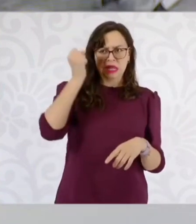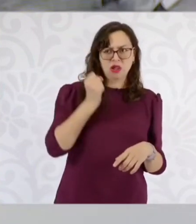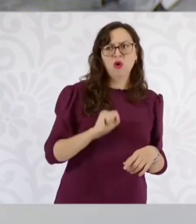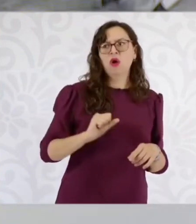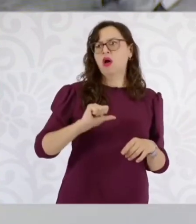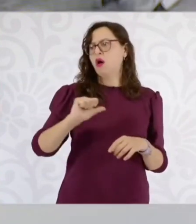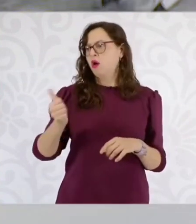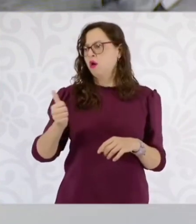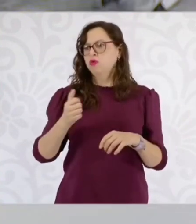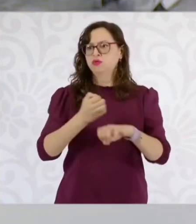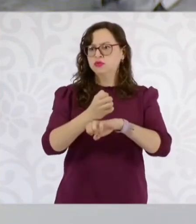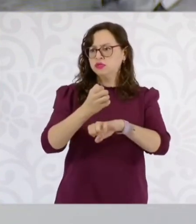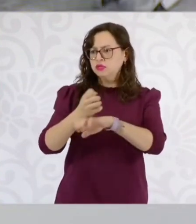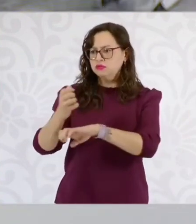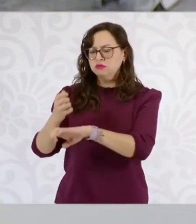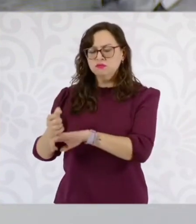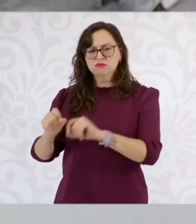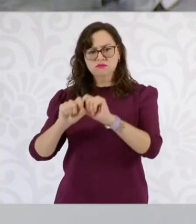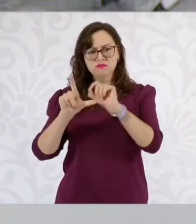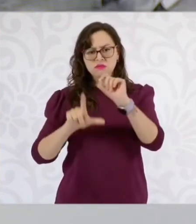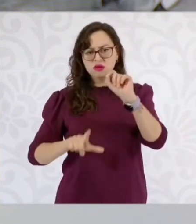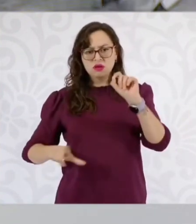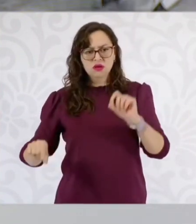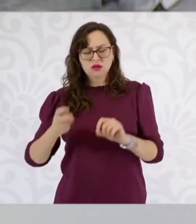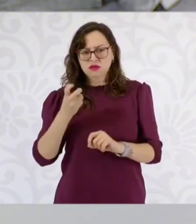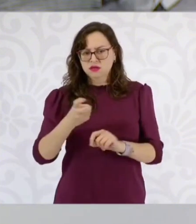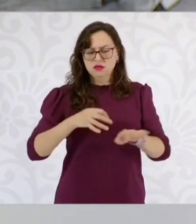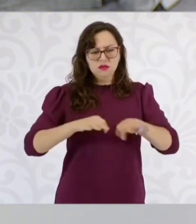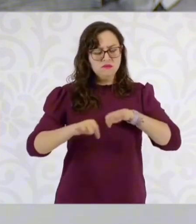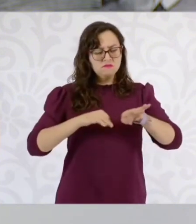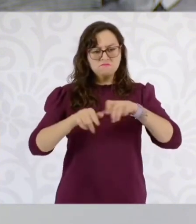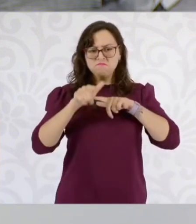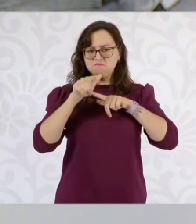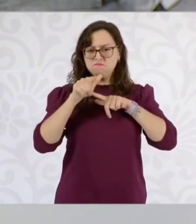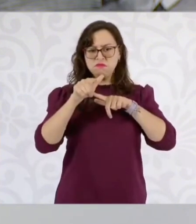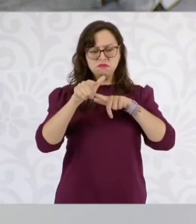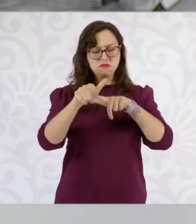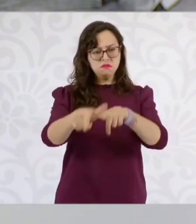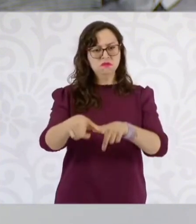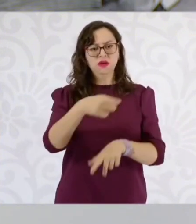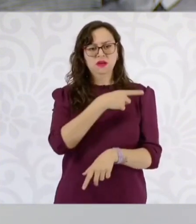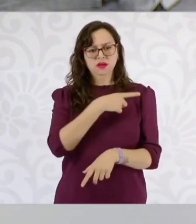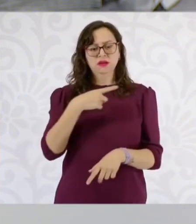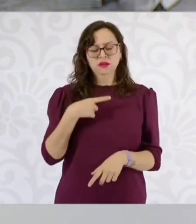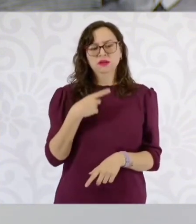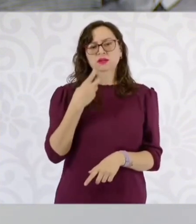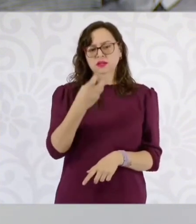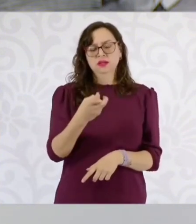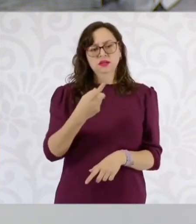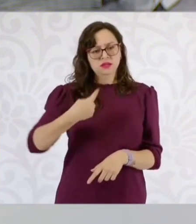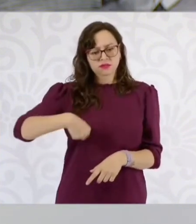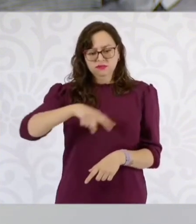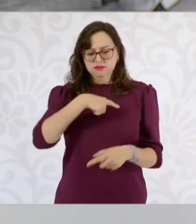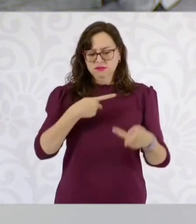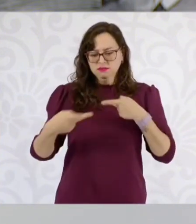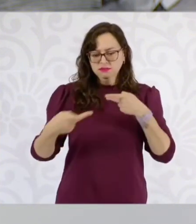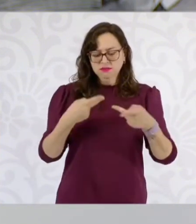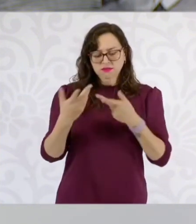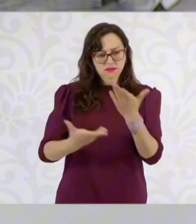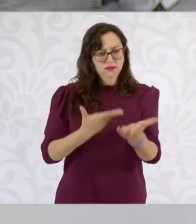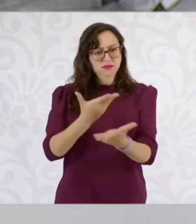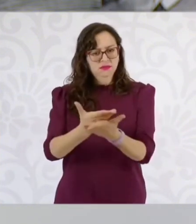pues son acciones que tenemos que desarrollar y que se están haciendo con la estrategia de seguridad que planteamos.